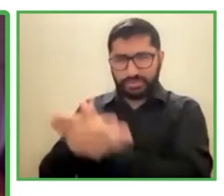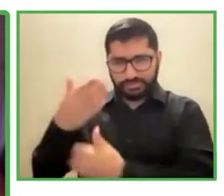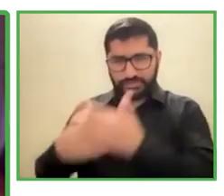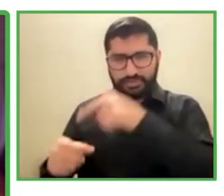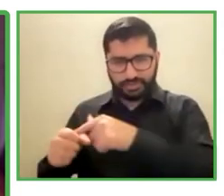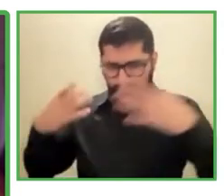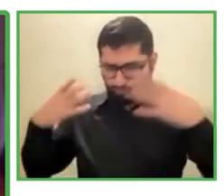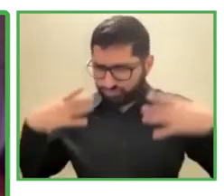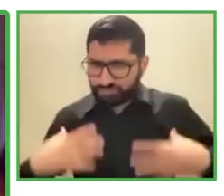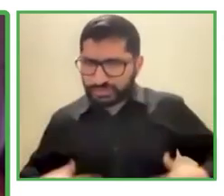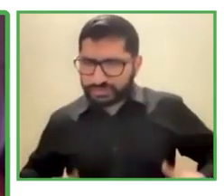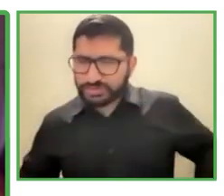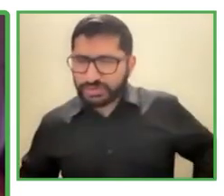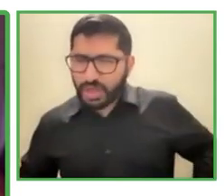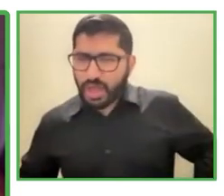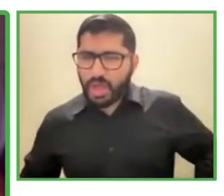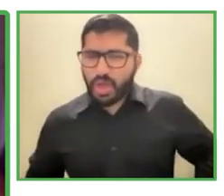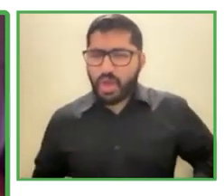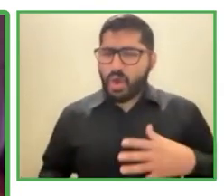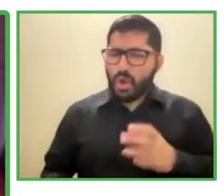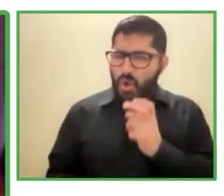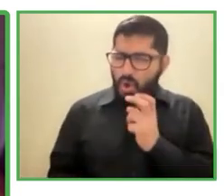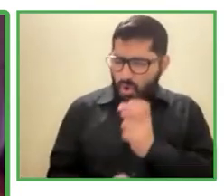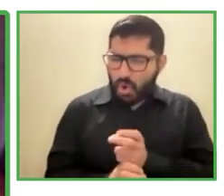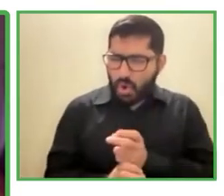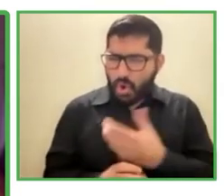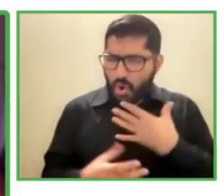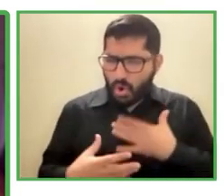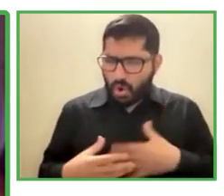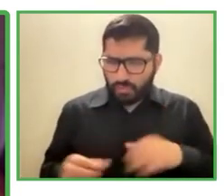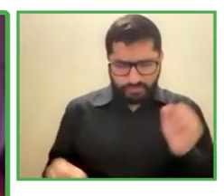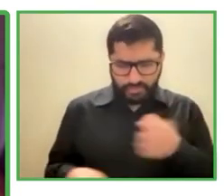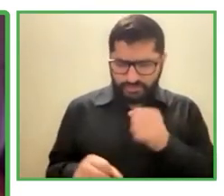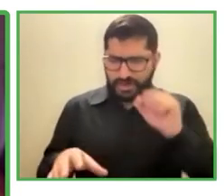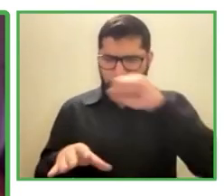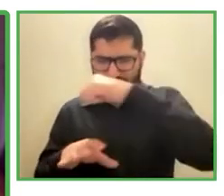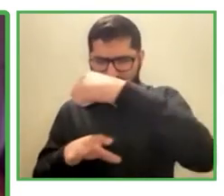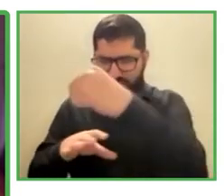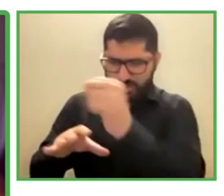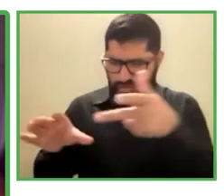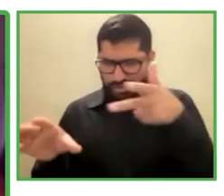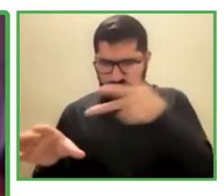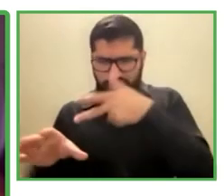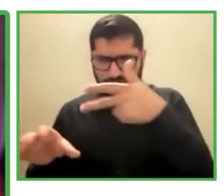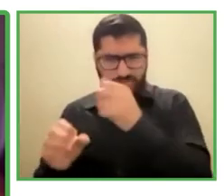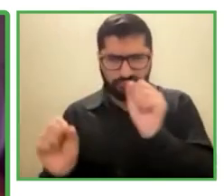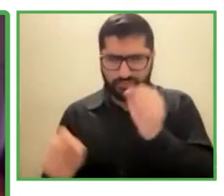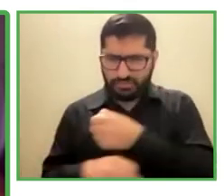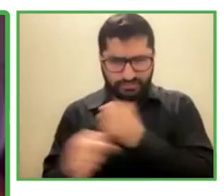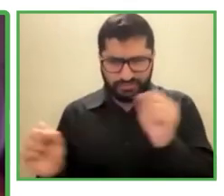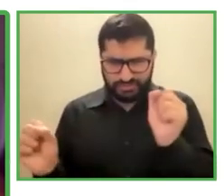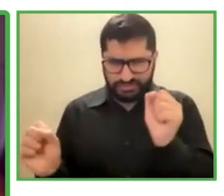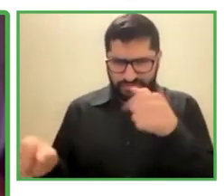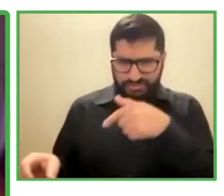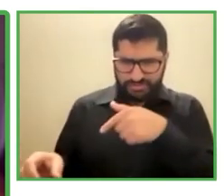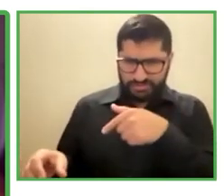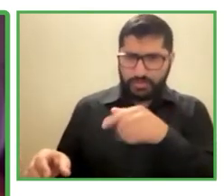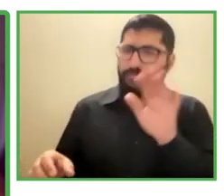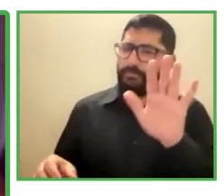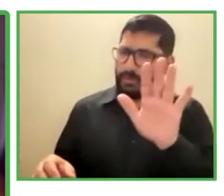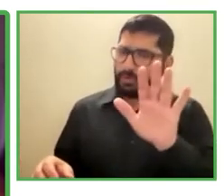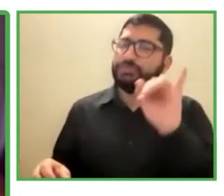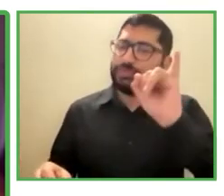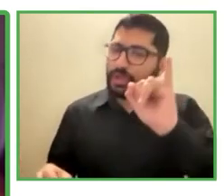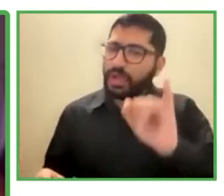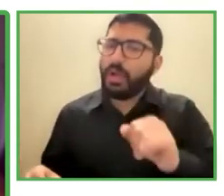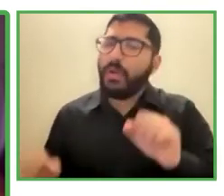auto? yo tengo experiencia que si se puede no en todos los casos por supuesto pero eso te da la oportunidad para que muchas personas puedan acceder